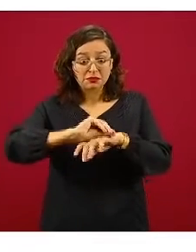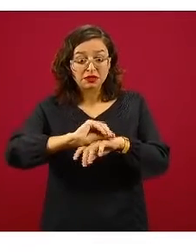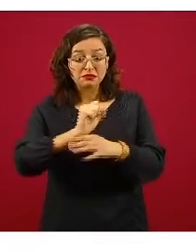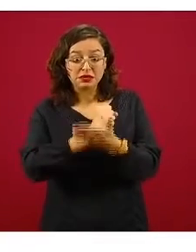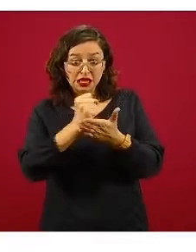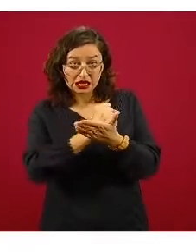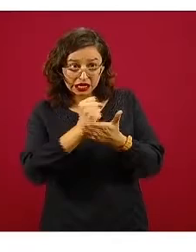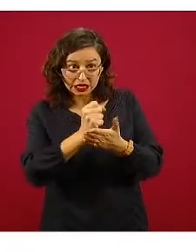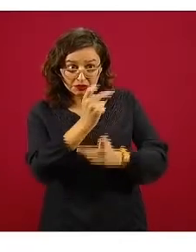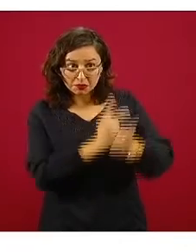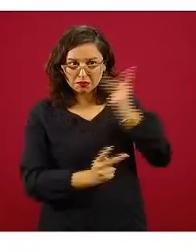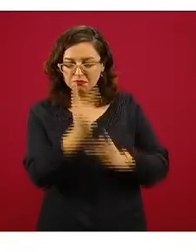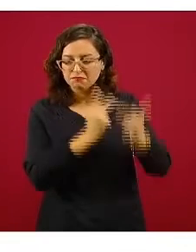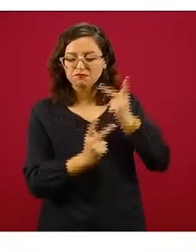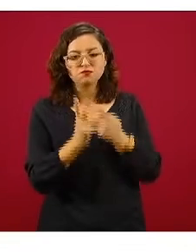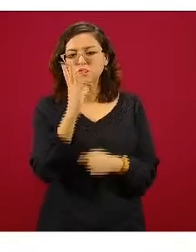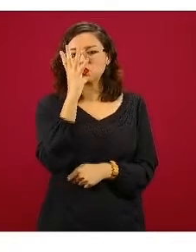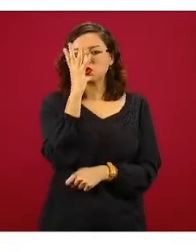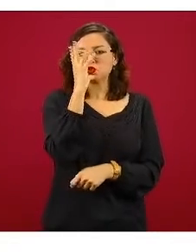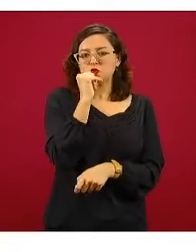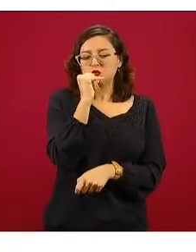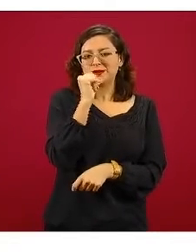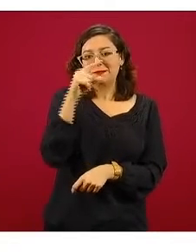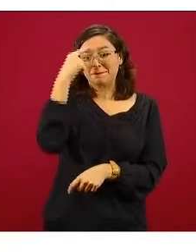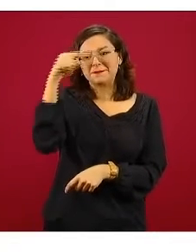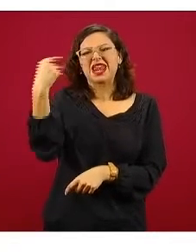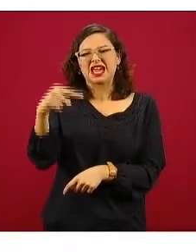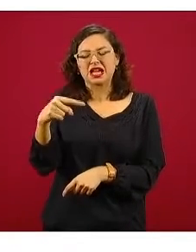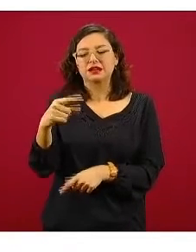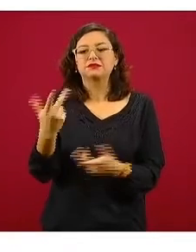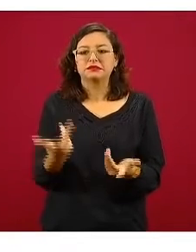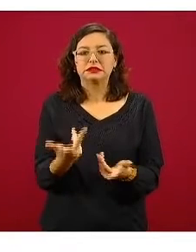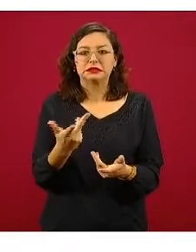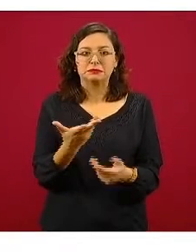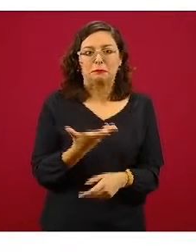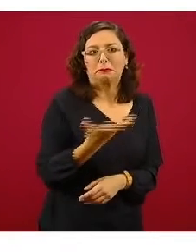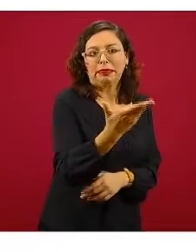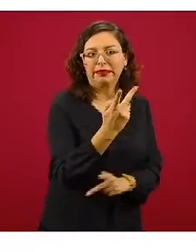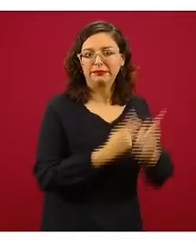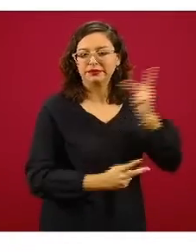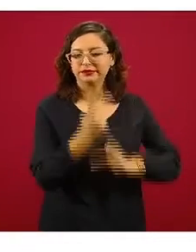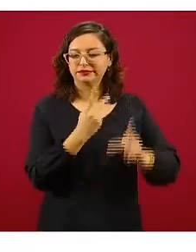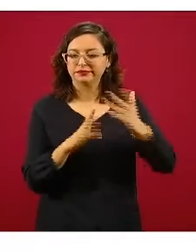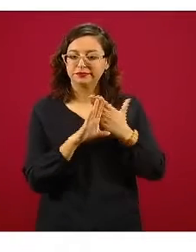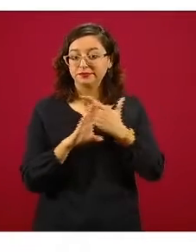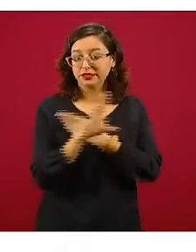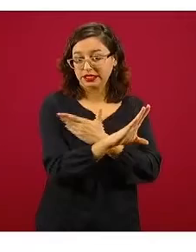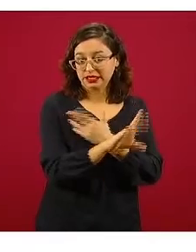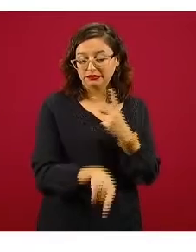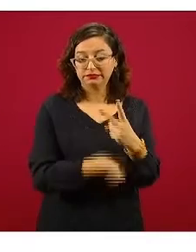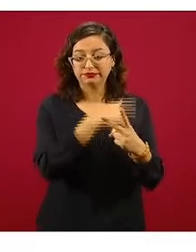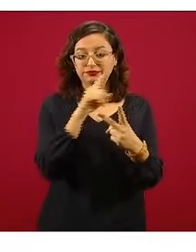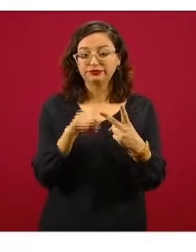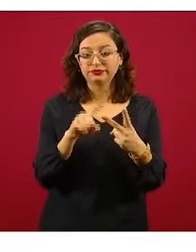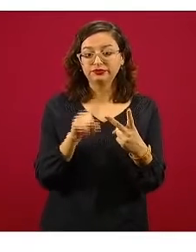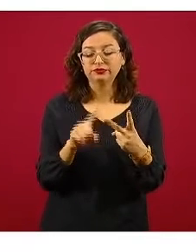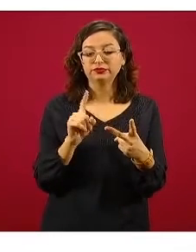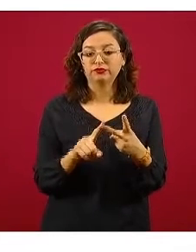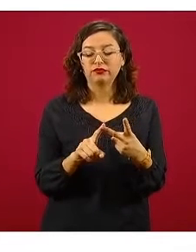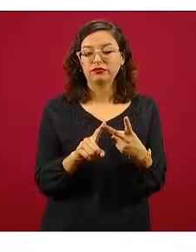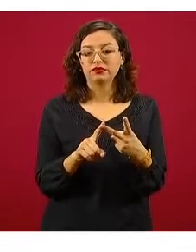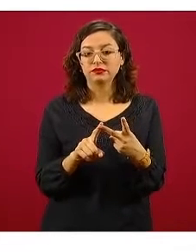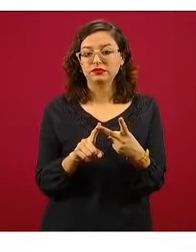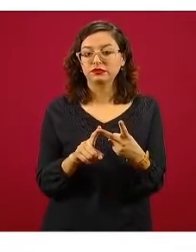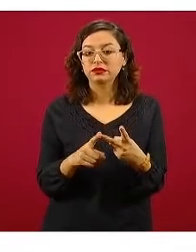evitar que los menores pudieran endeudarse. La segunda es que el destino